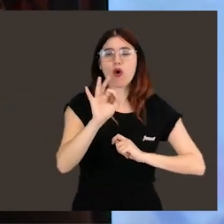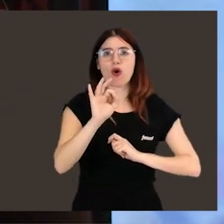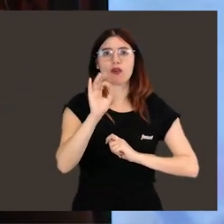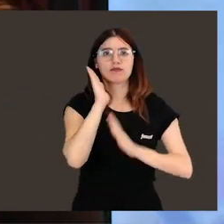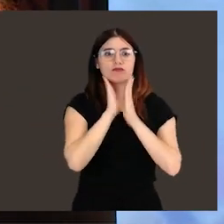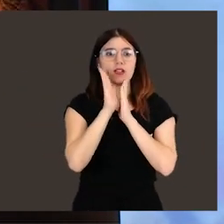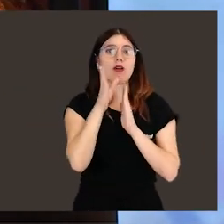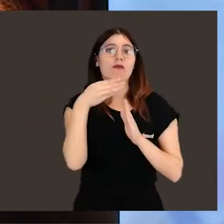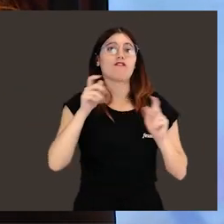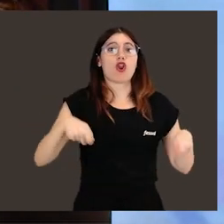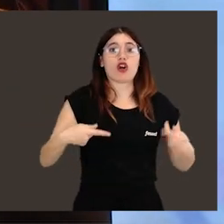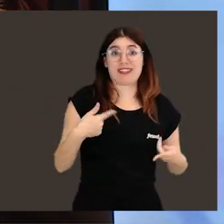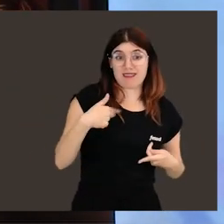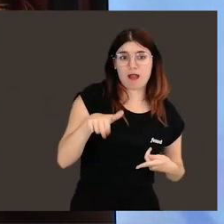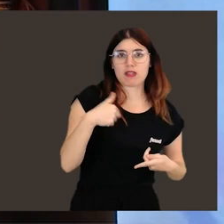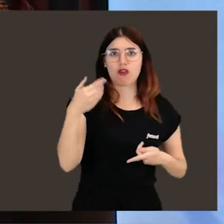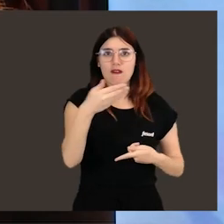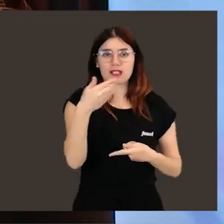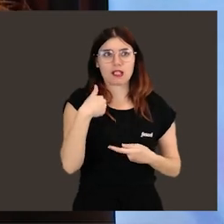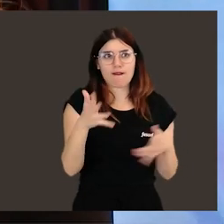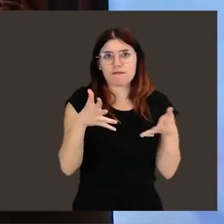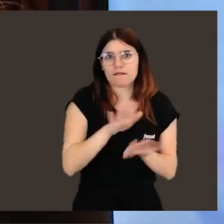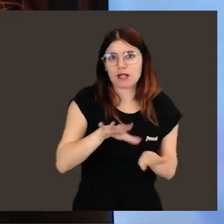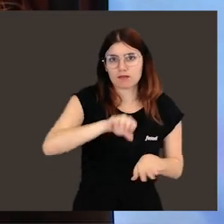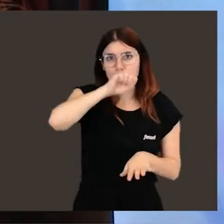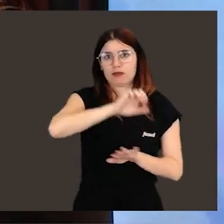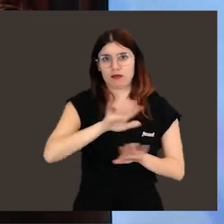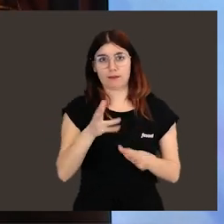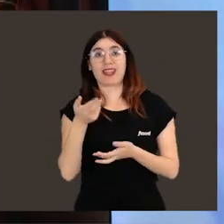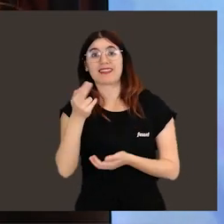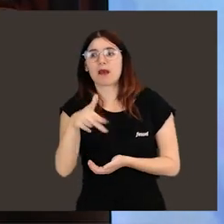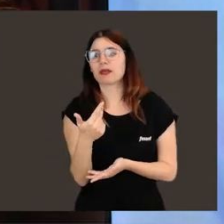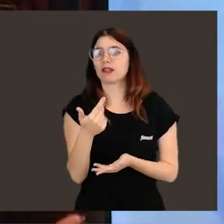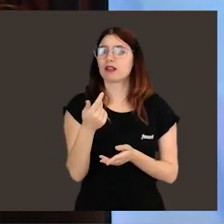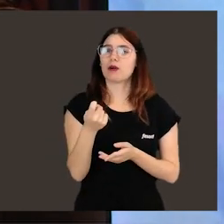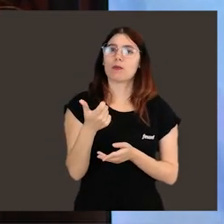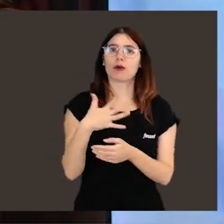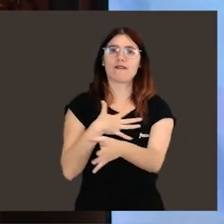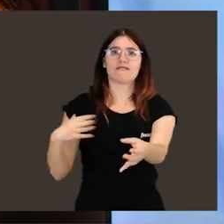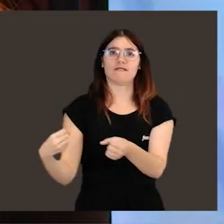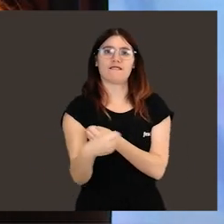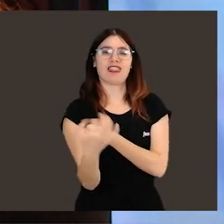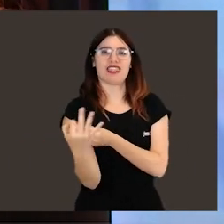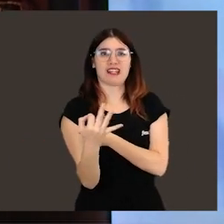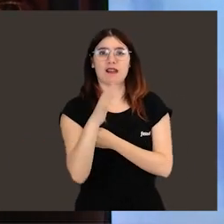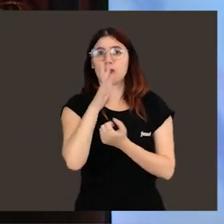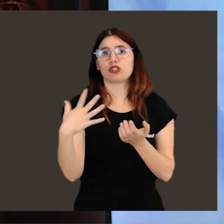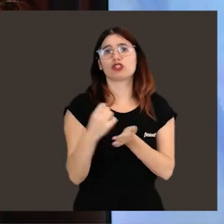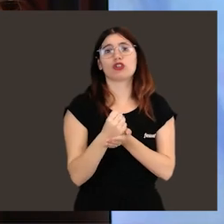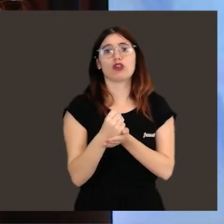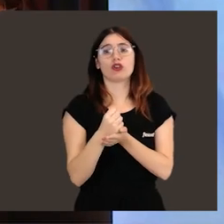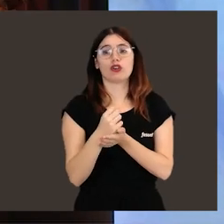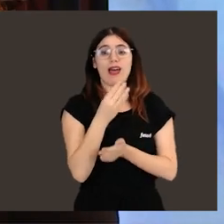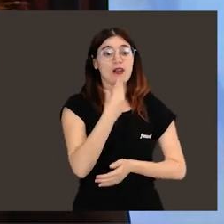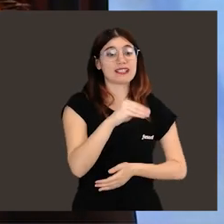detestes o que la ames. A mí me pasó con la biología en el bachiller. Y hay que también ser un poco empático